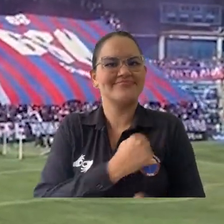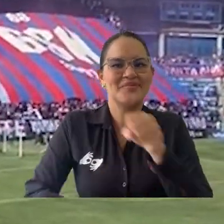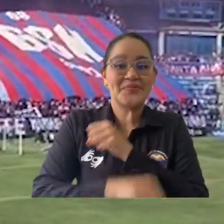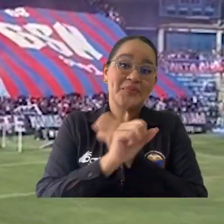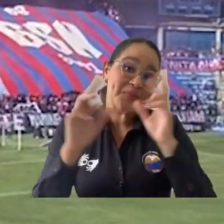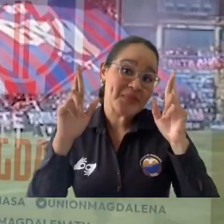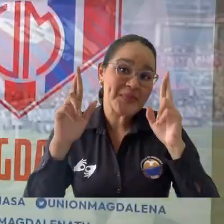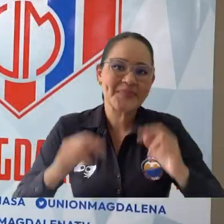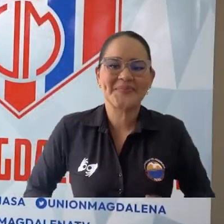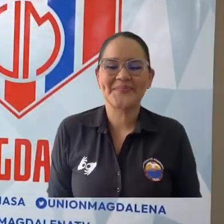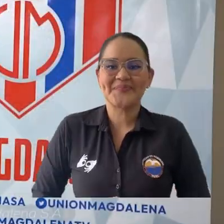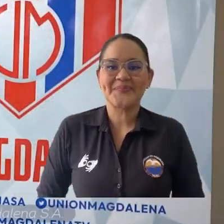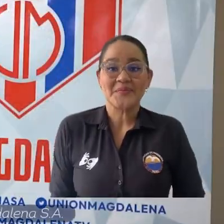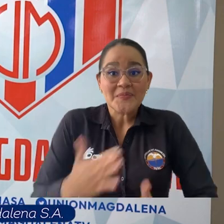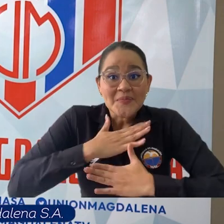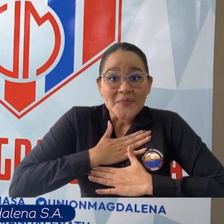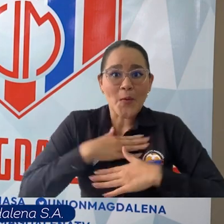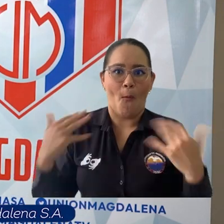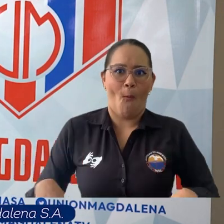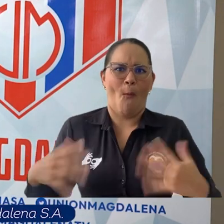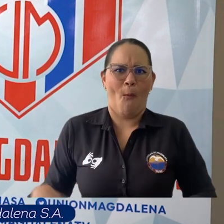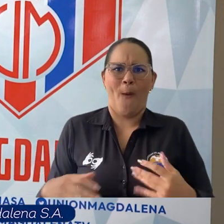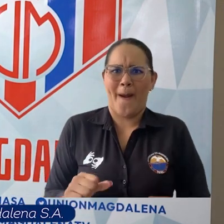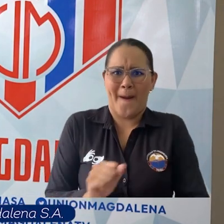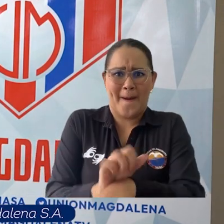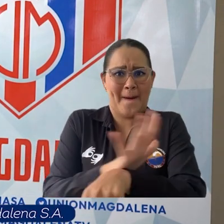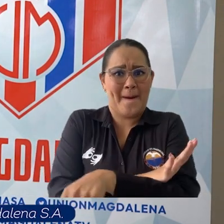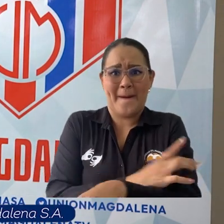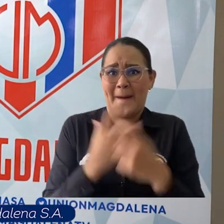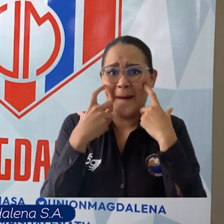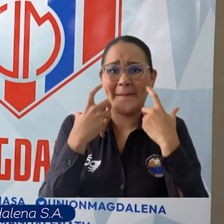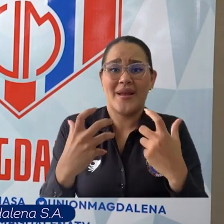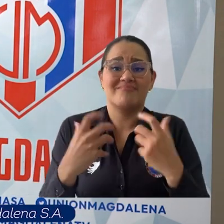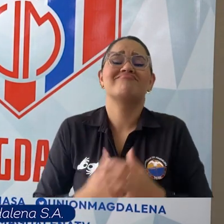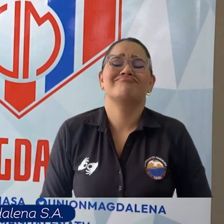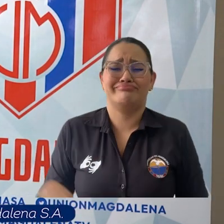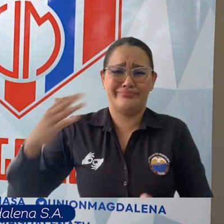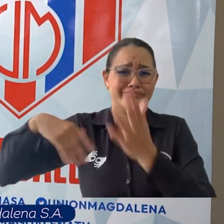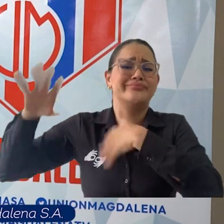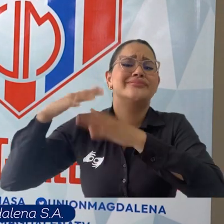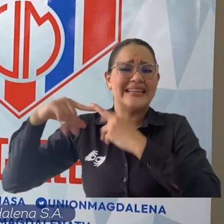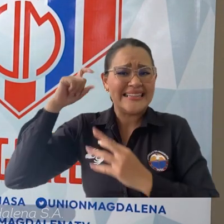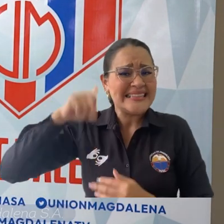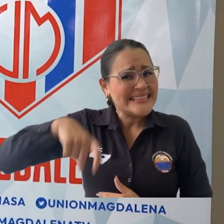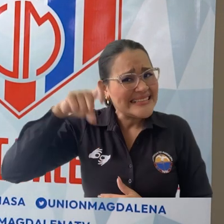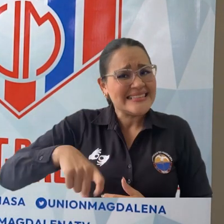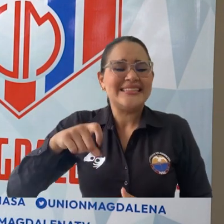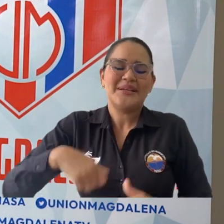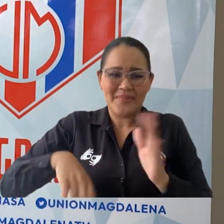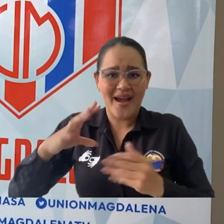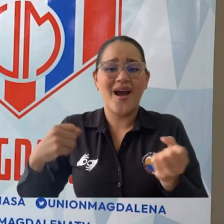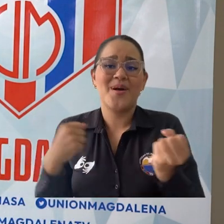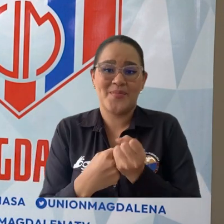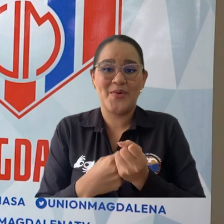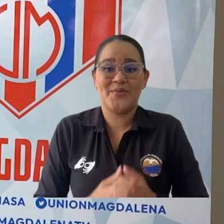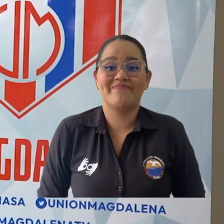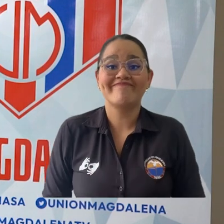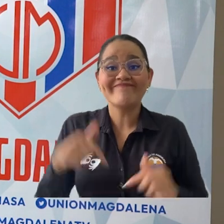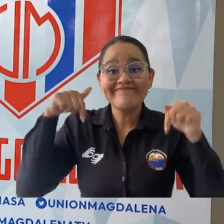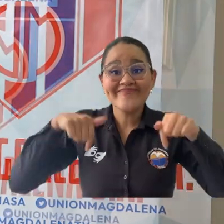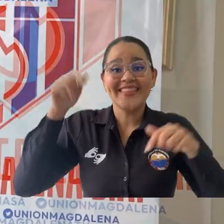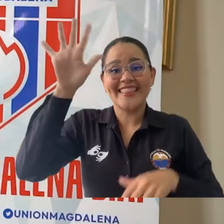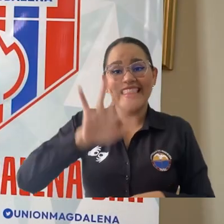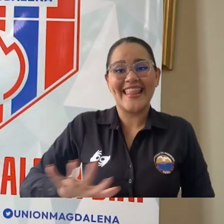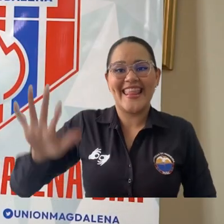sentido de pertenencia. Bueno, a mí esto me ha parecido increíble, lo necesitaba la Unión desde hacía mucho